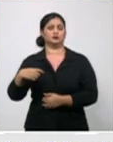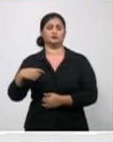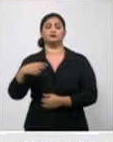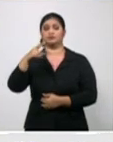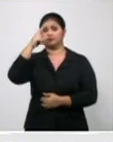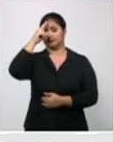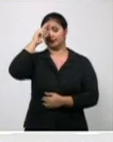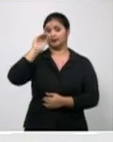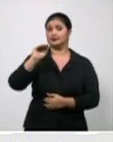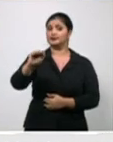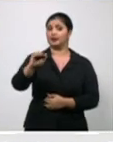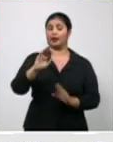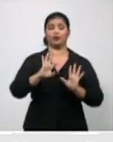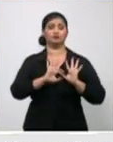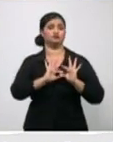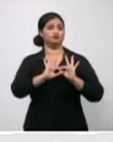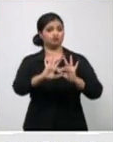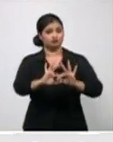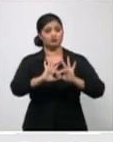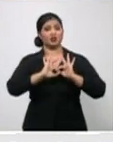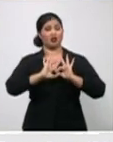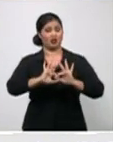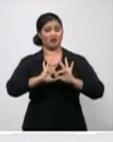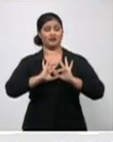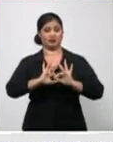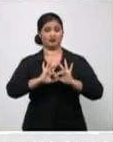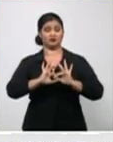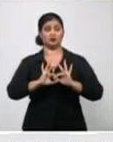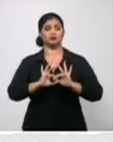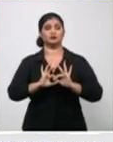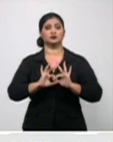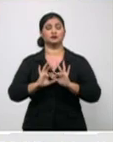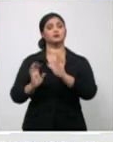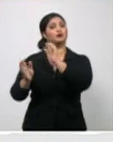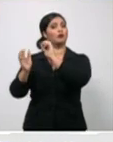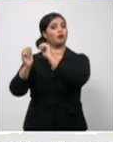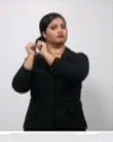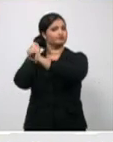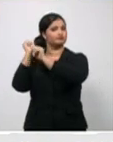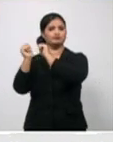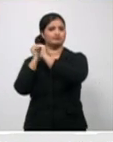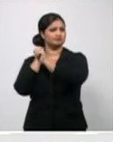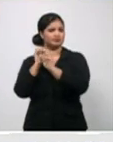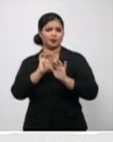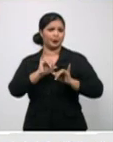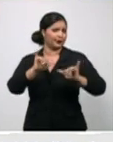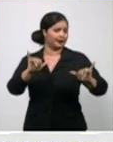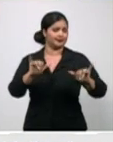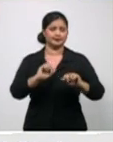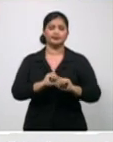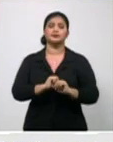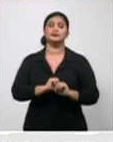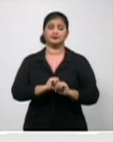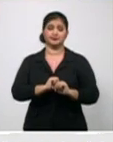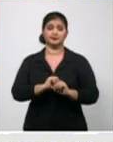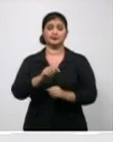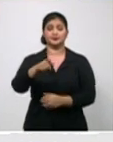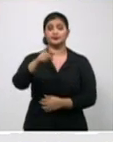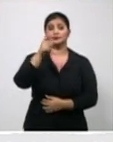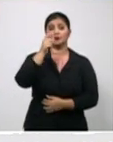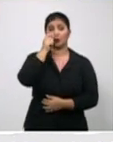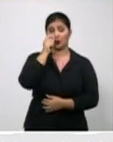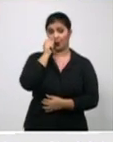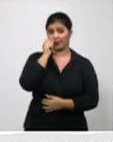en terapia intensiva y con una evolución muy rápida, una evolución